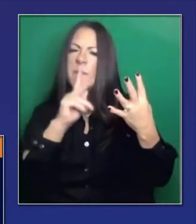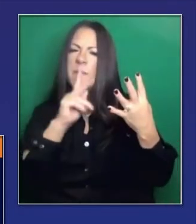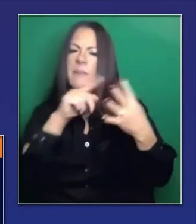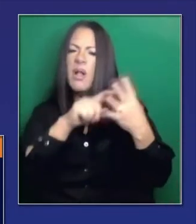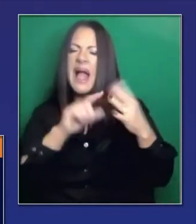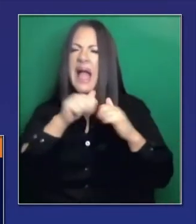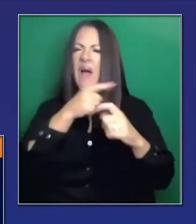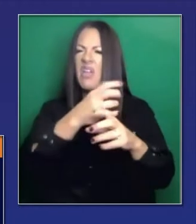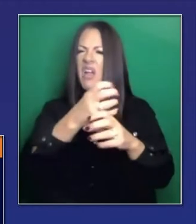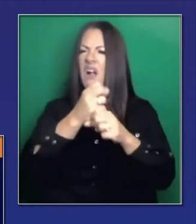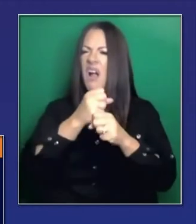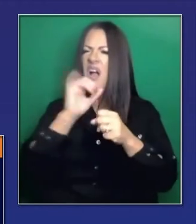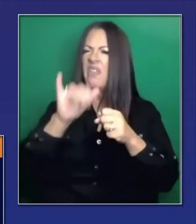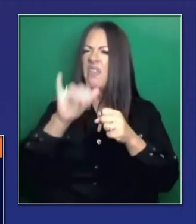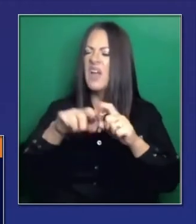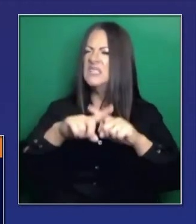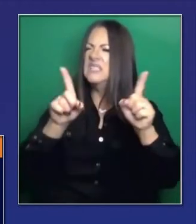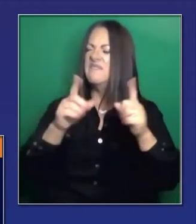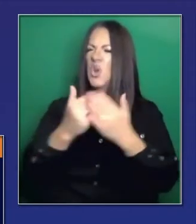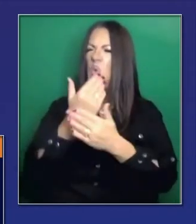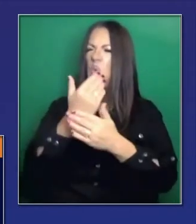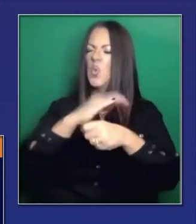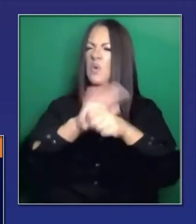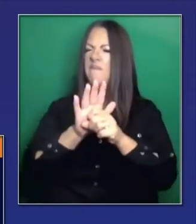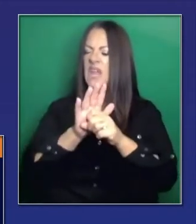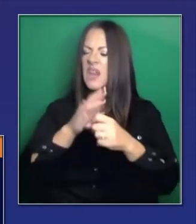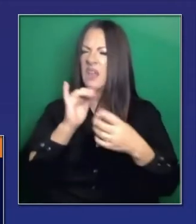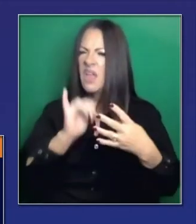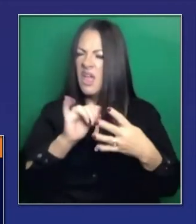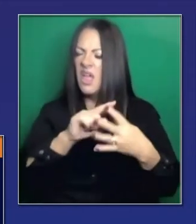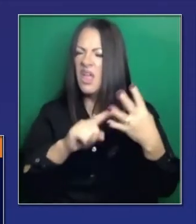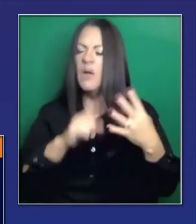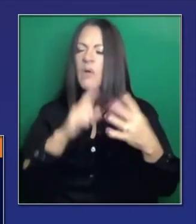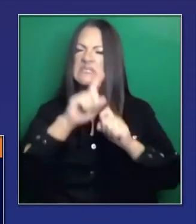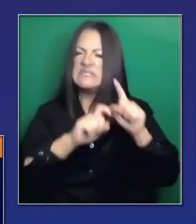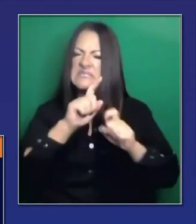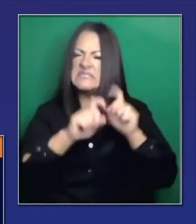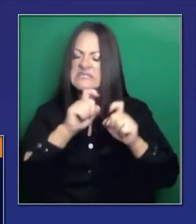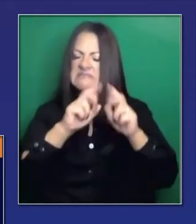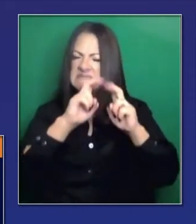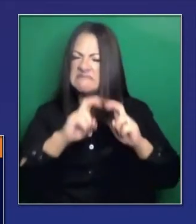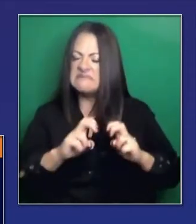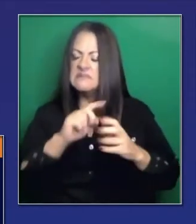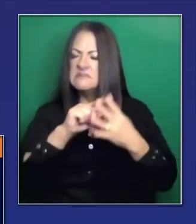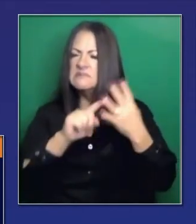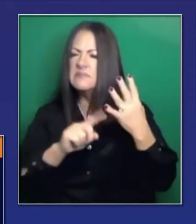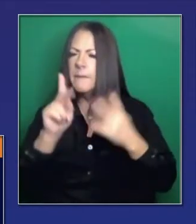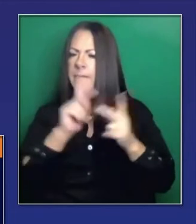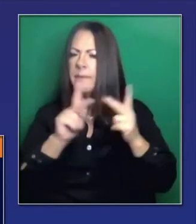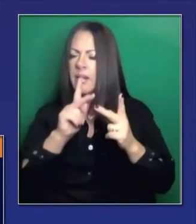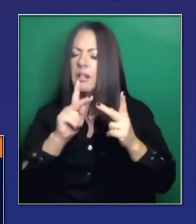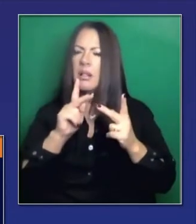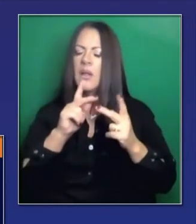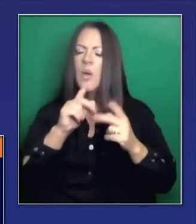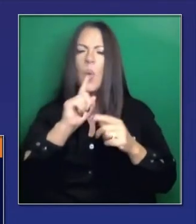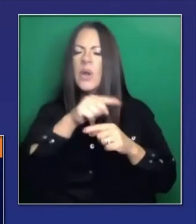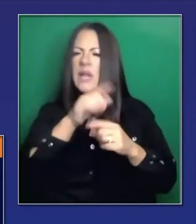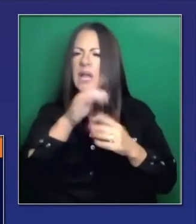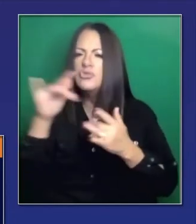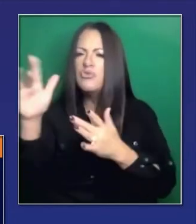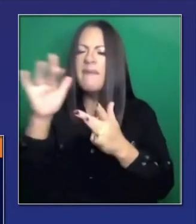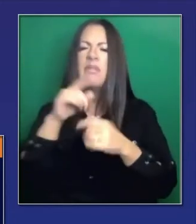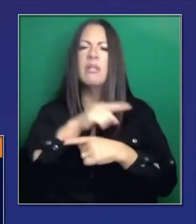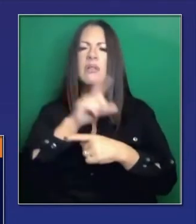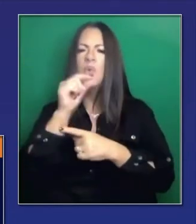contacto con alguien que sí viajó después, etc. Así que al surgir esta información poco a